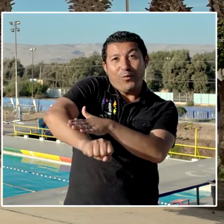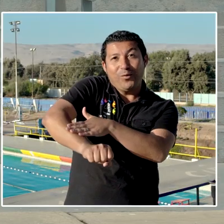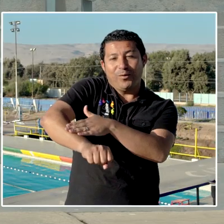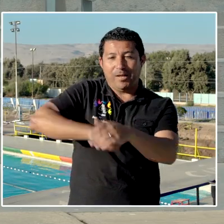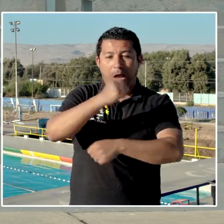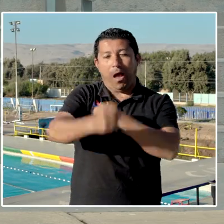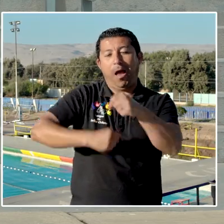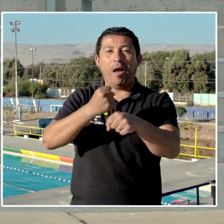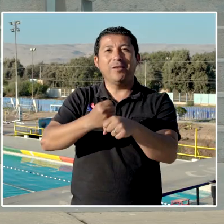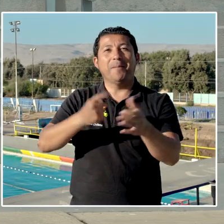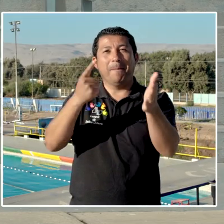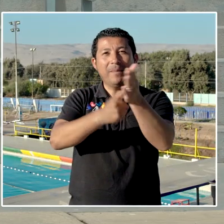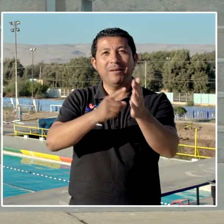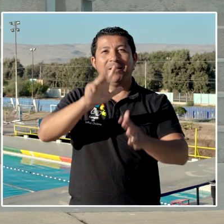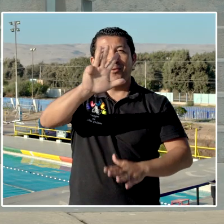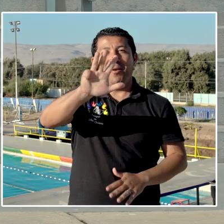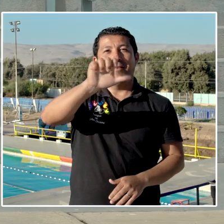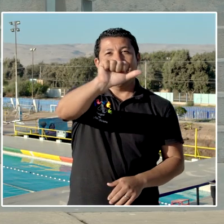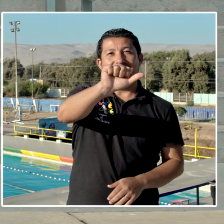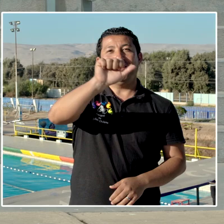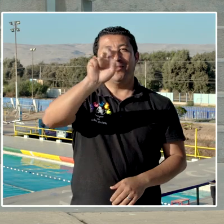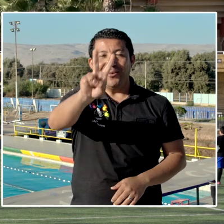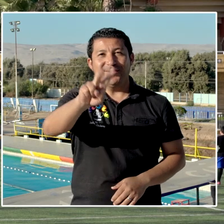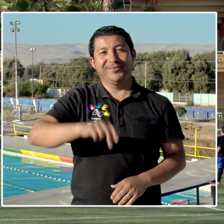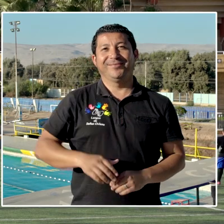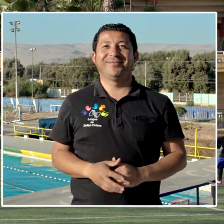Fútbol de 1962